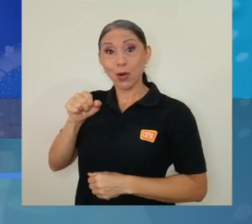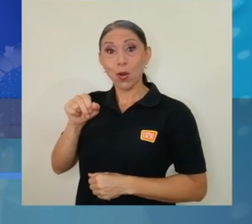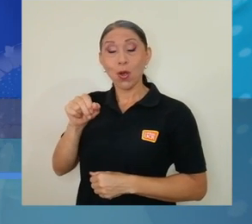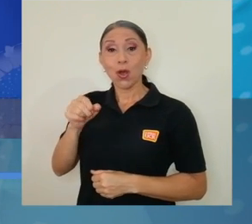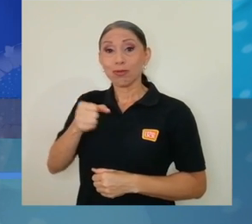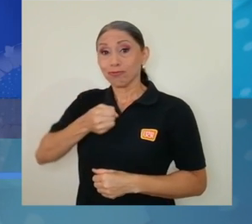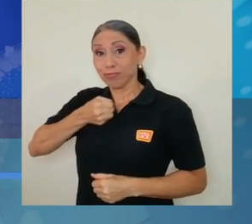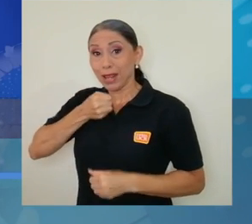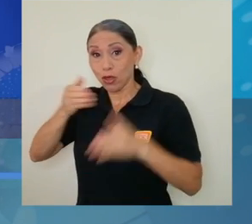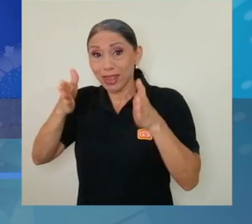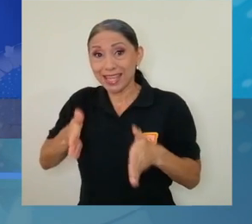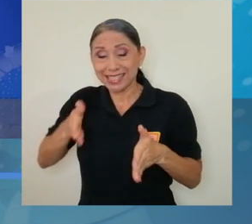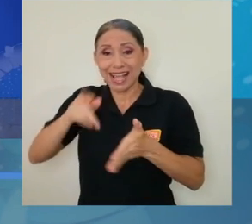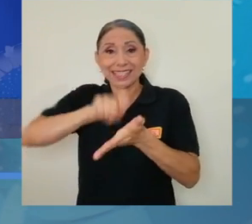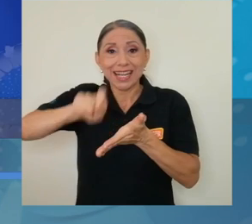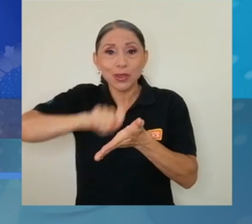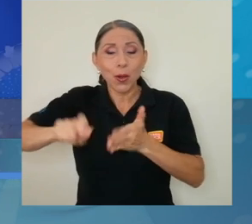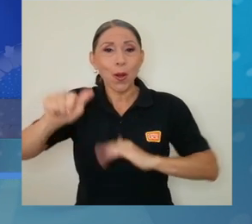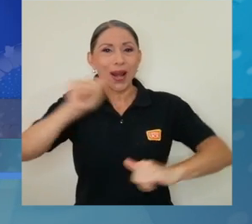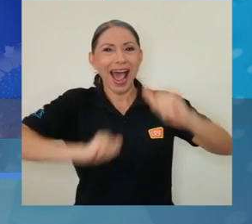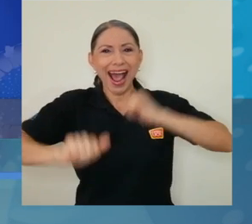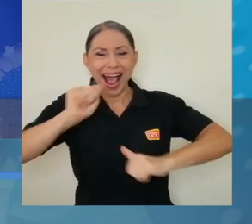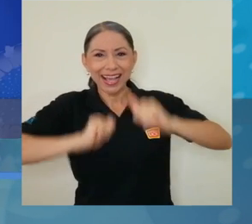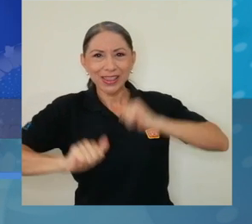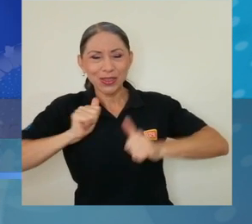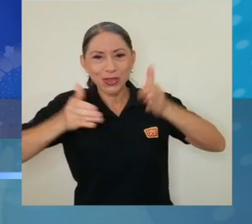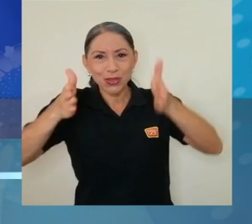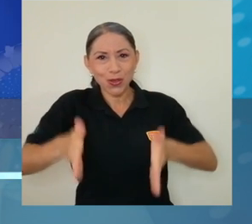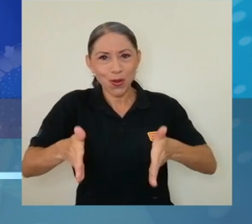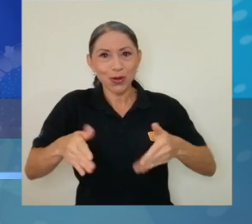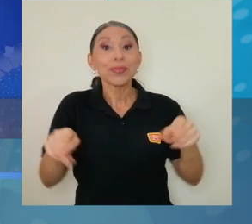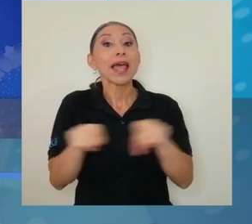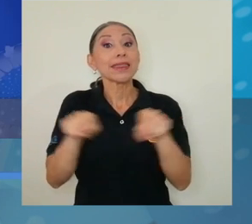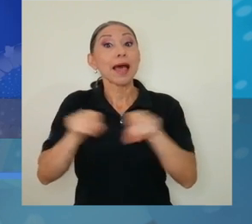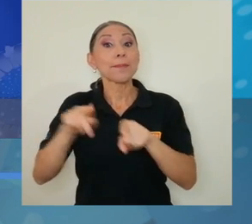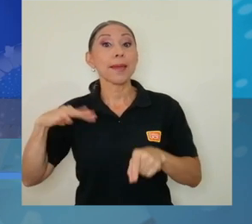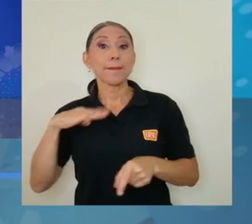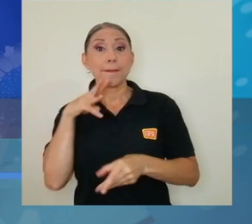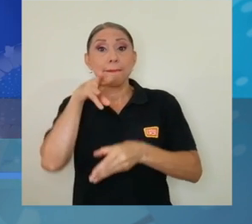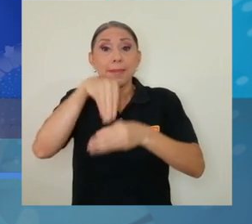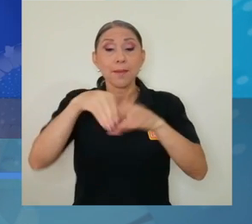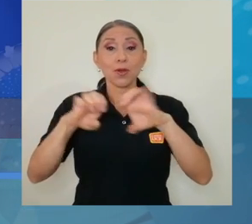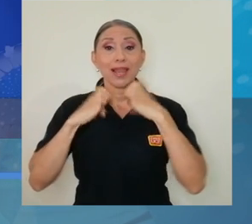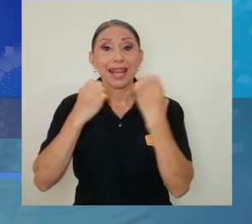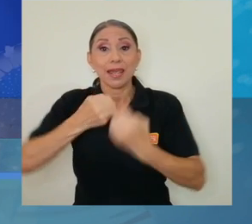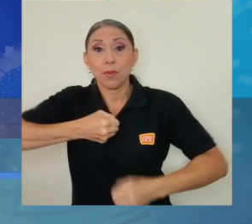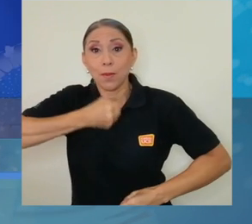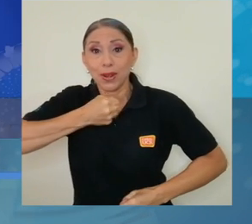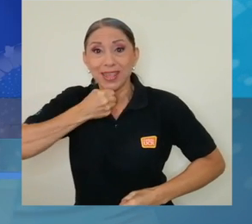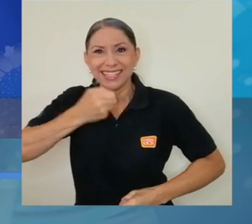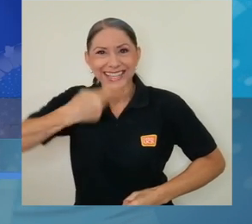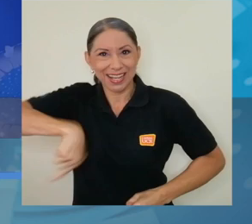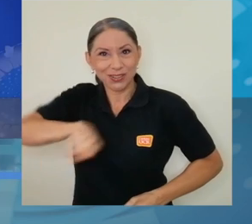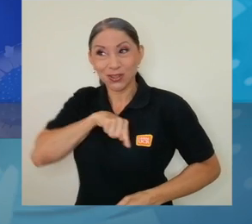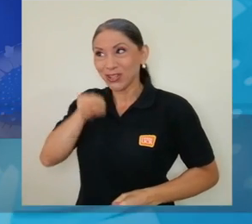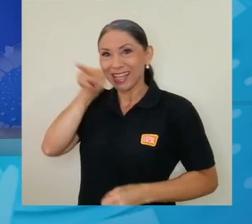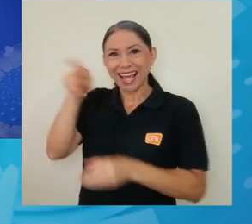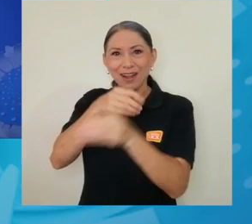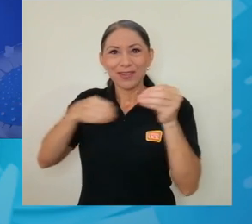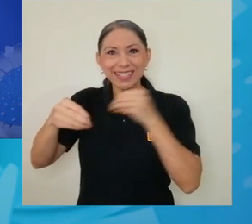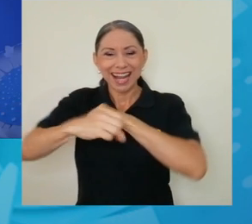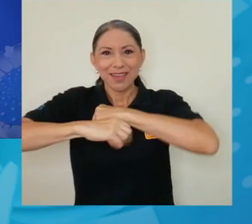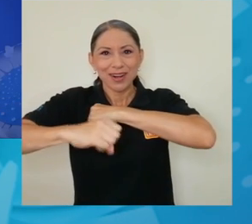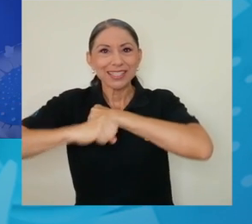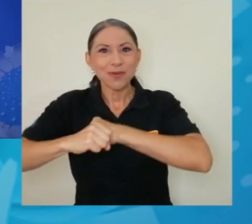Montero, también periodista, escritor, actor de teatro, también miembro del equipo de periodistas de nosotros allá en la